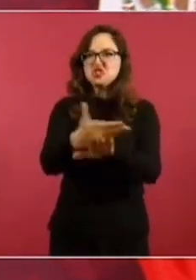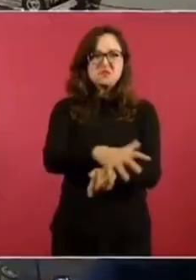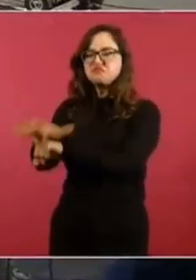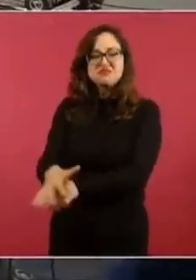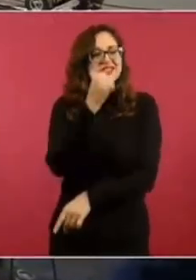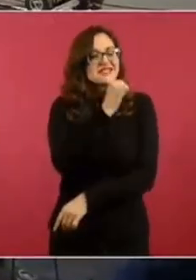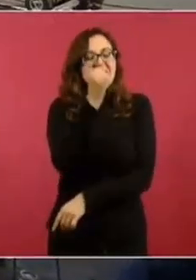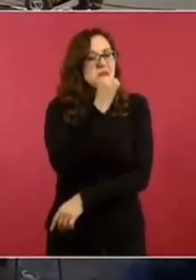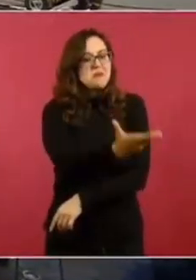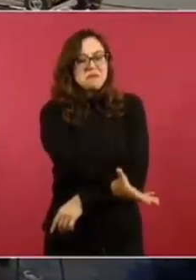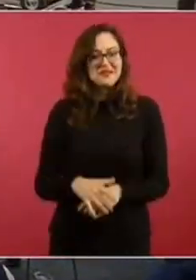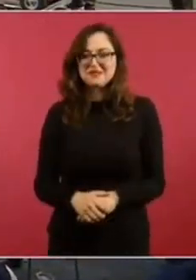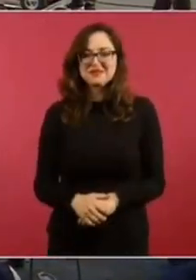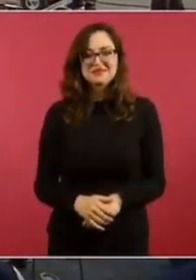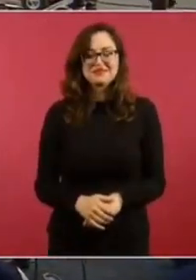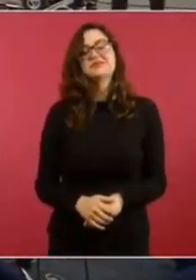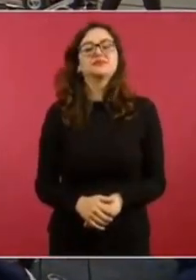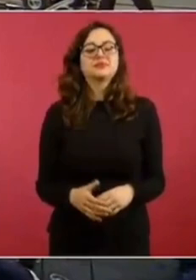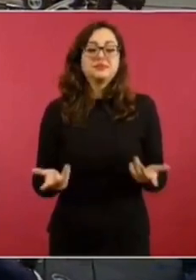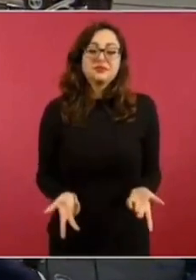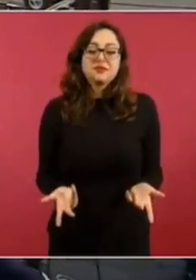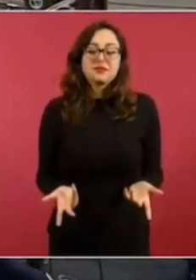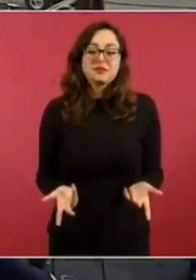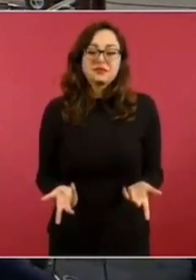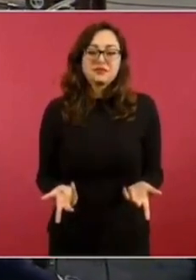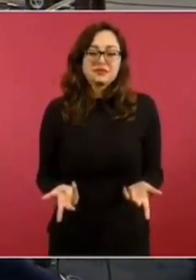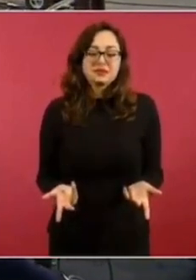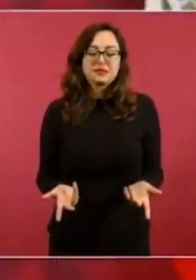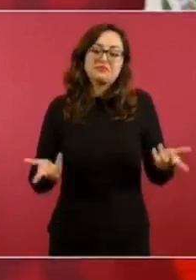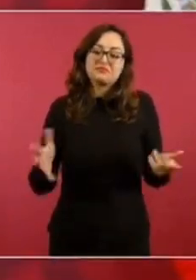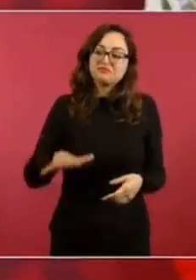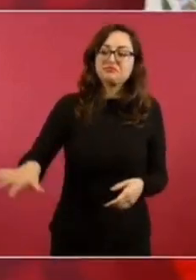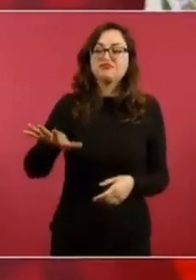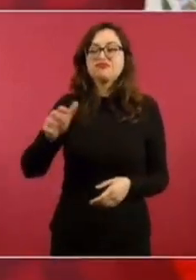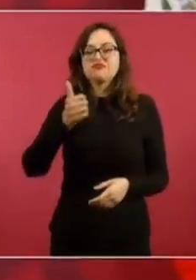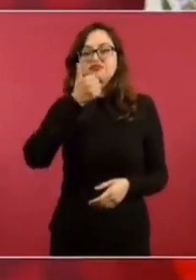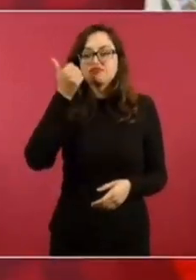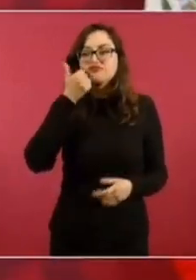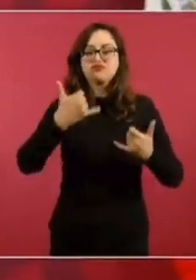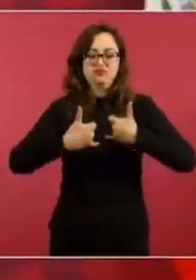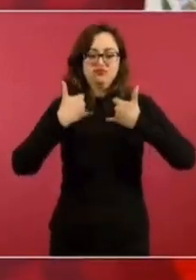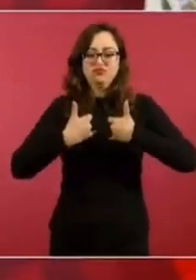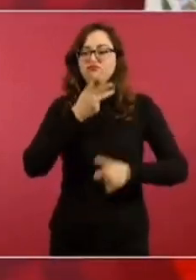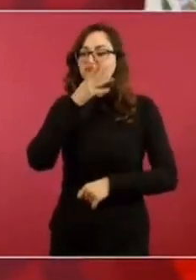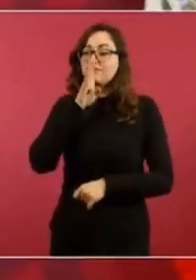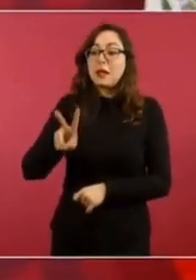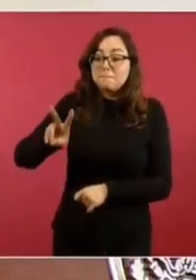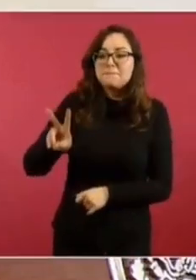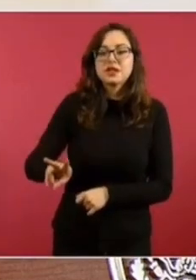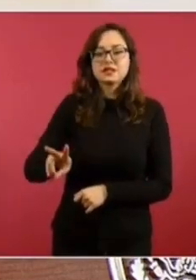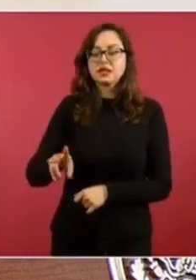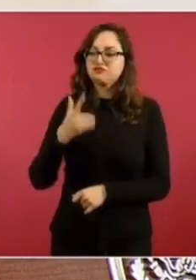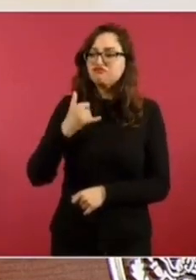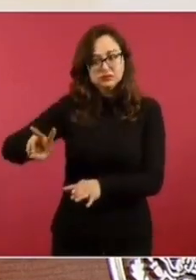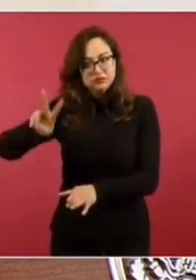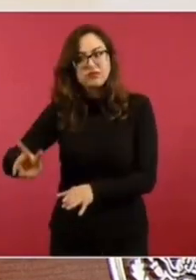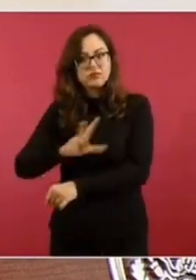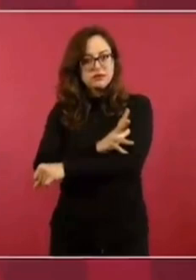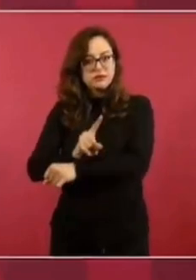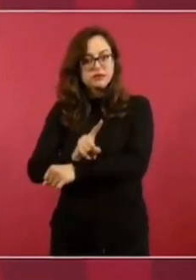conservadores, pues es el mundo al revés. Entonces, cuando menos que los muchachos y los papás y los que de verdad se preocupan por la justicia,